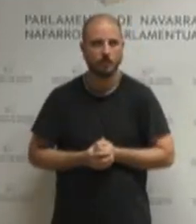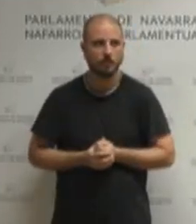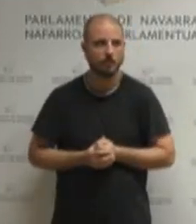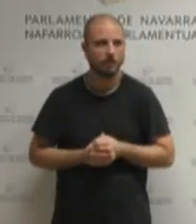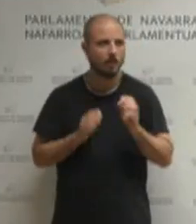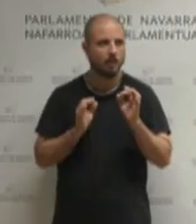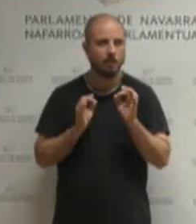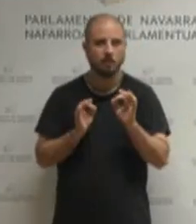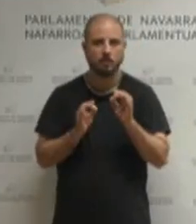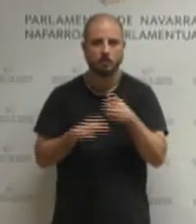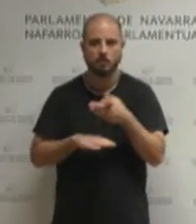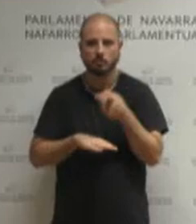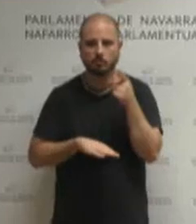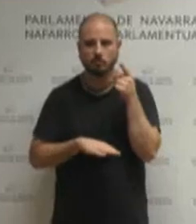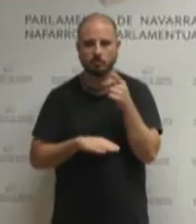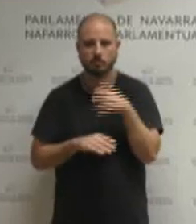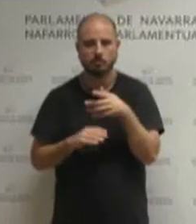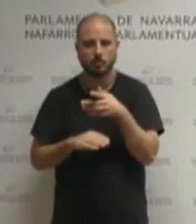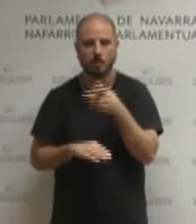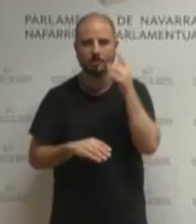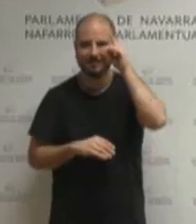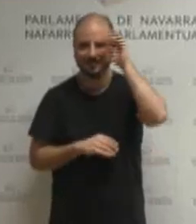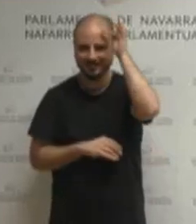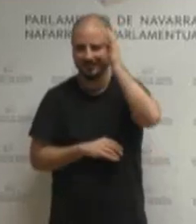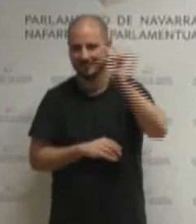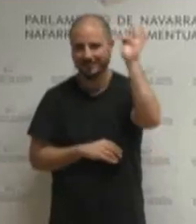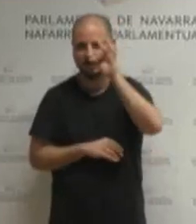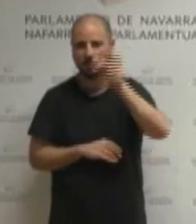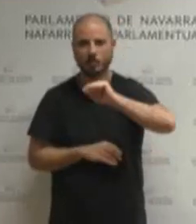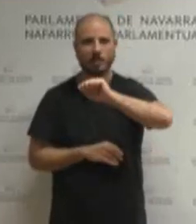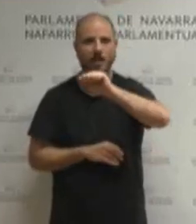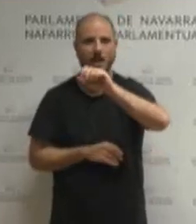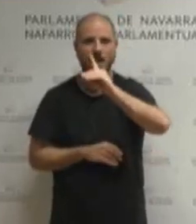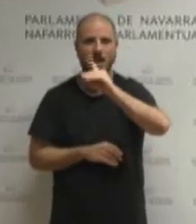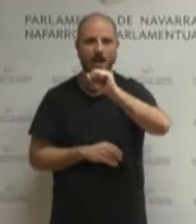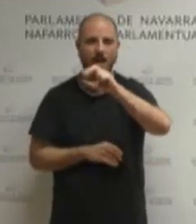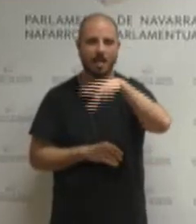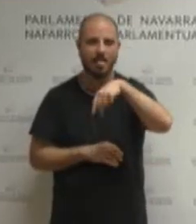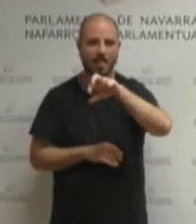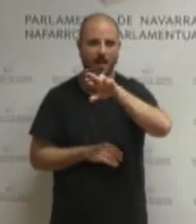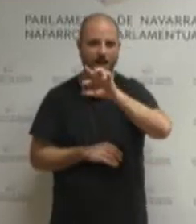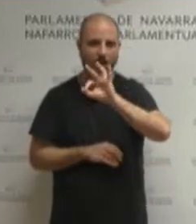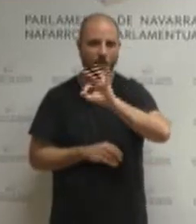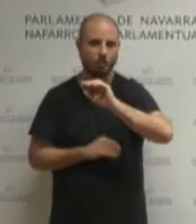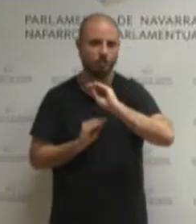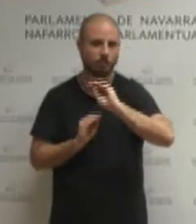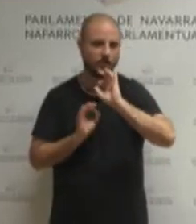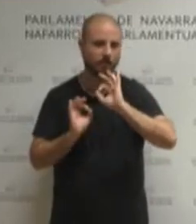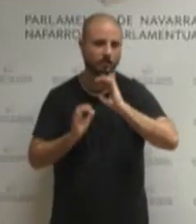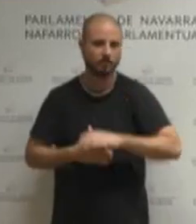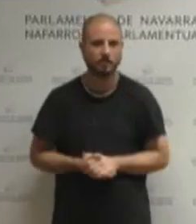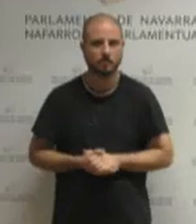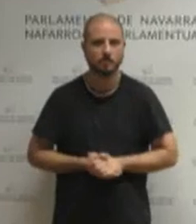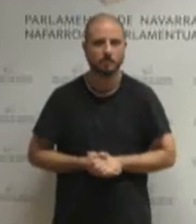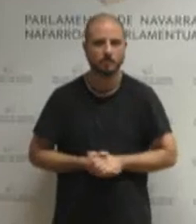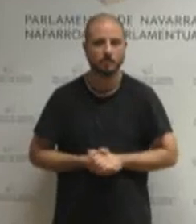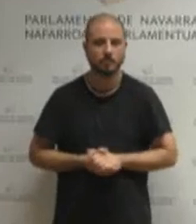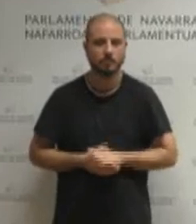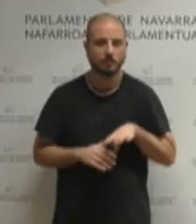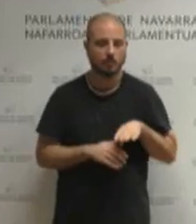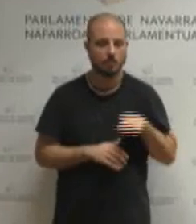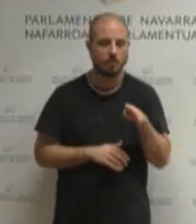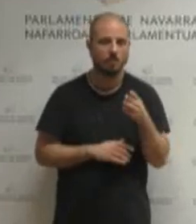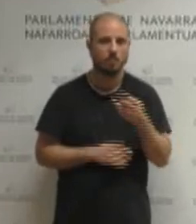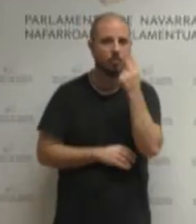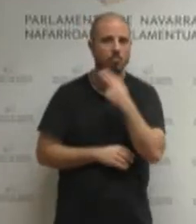eremu aurrerakoi bat eta eremu ezkertiarra sendotzeko kompromisoa gerikoa da eta berriro